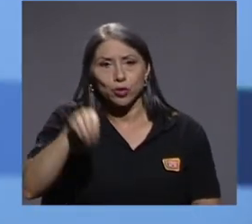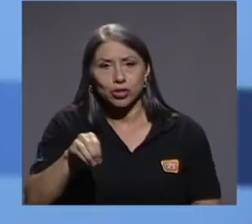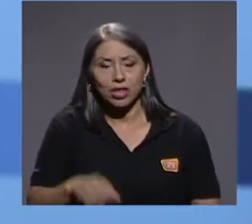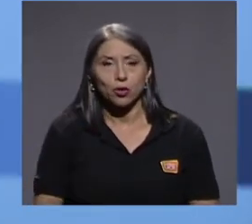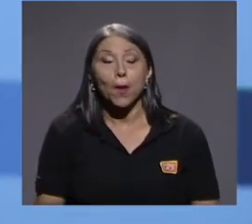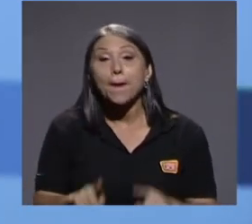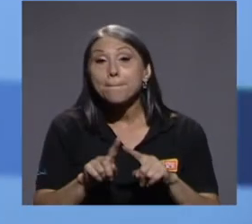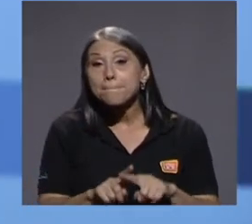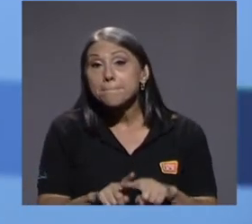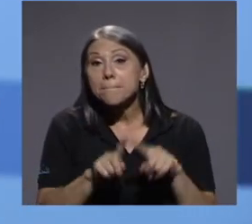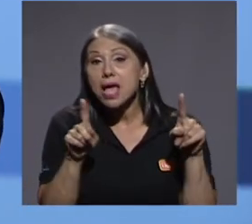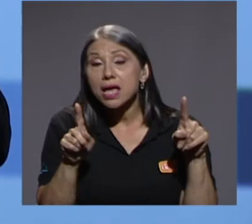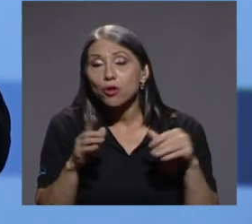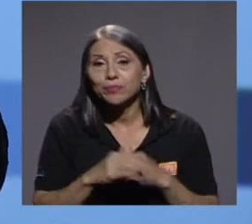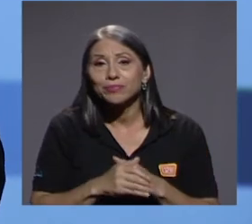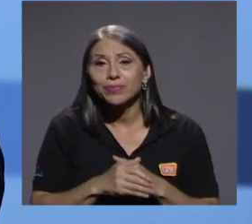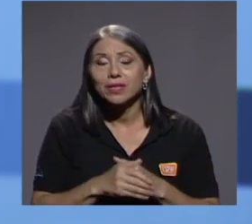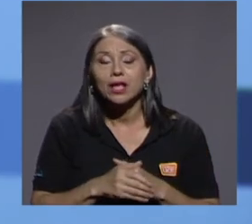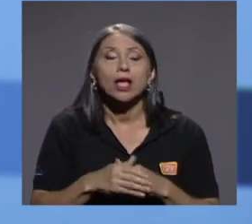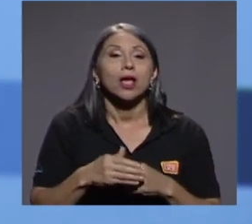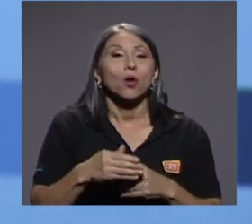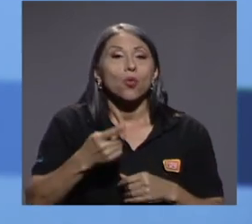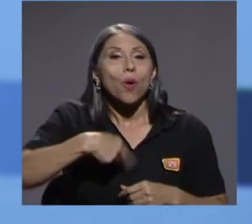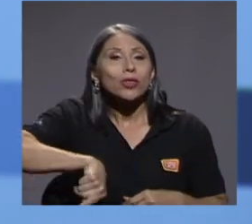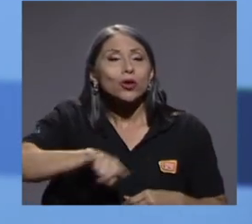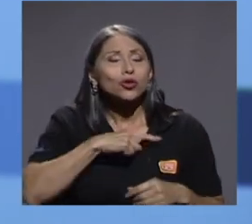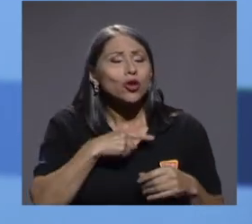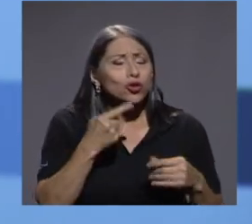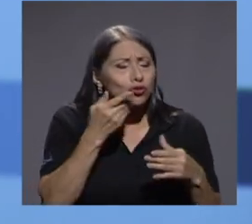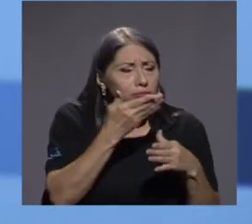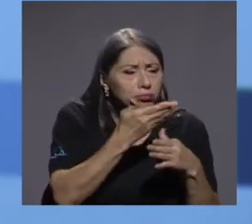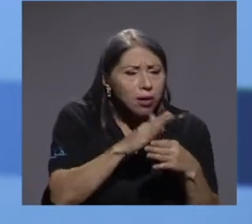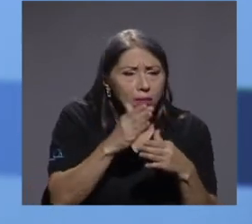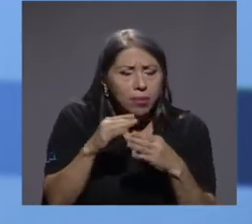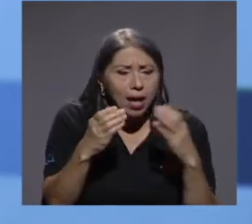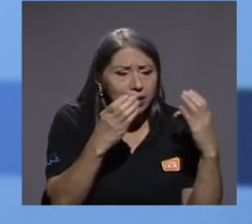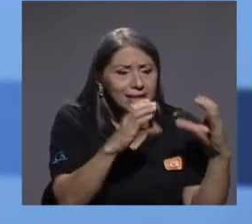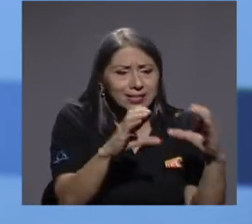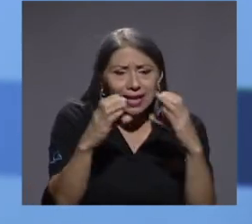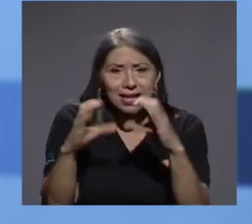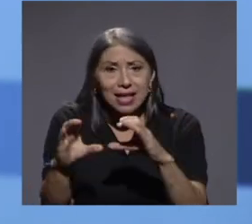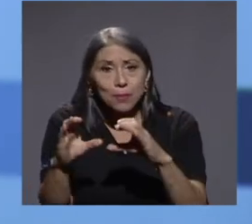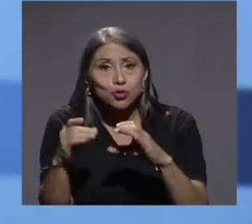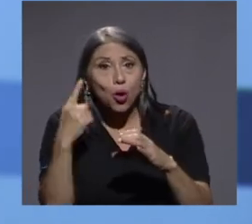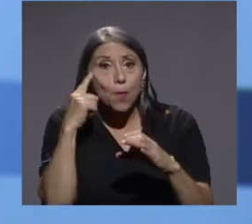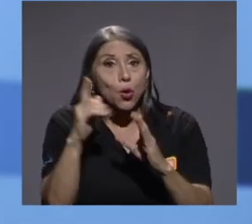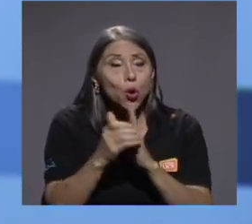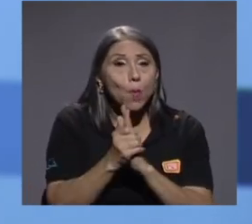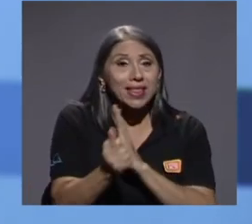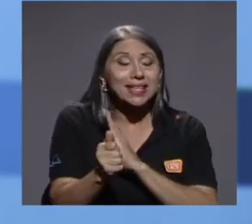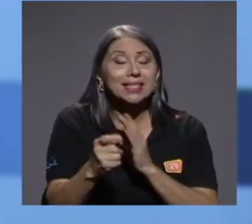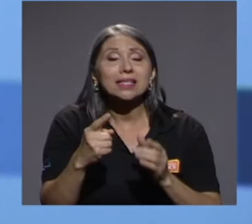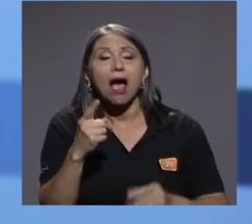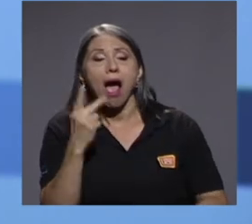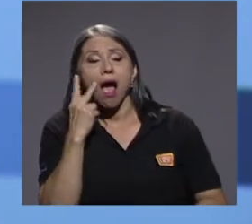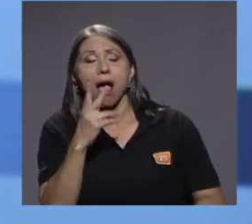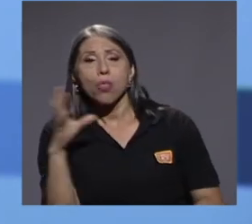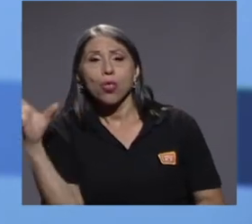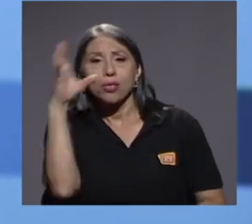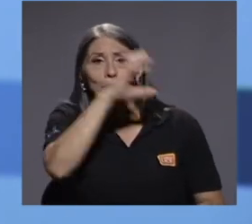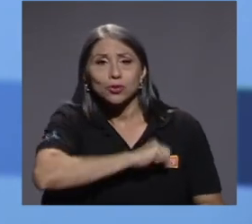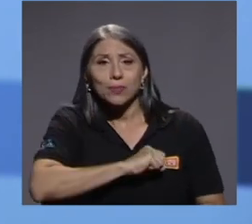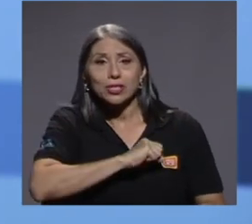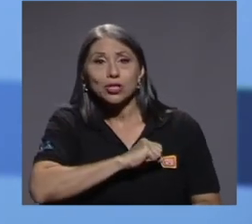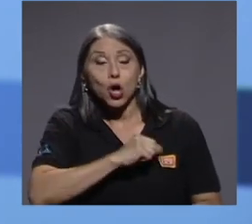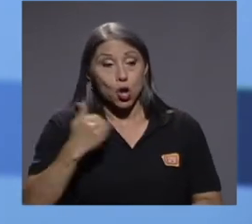Pero cuando desagregamos por categorías de competencias, encontramos que los hombres en todas ellas ganan